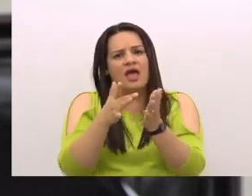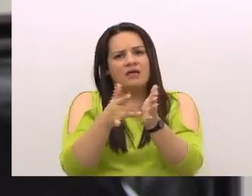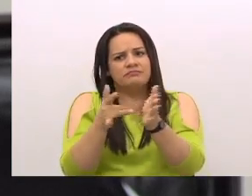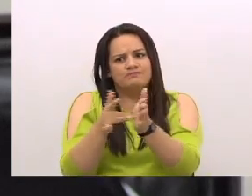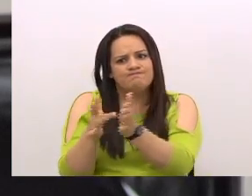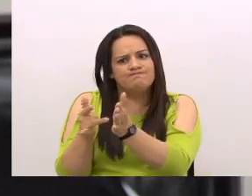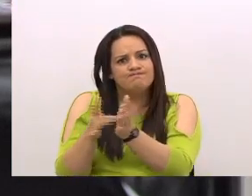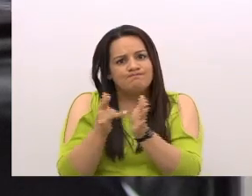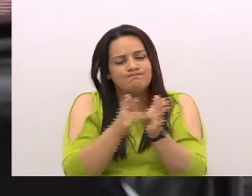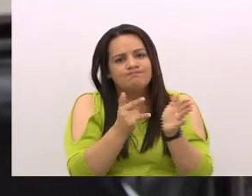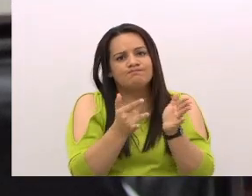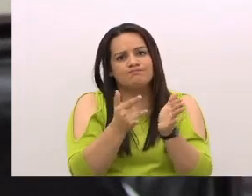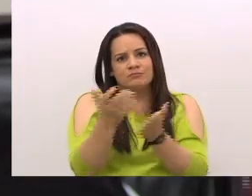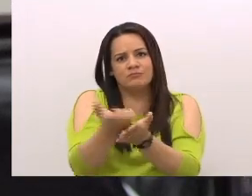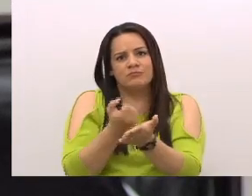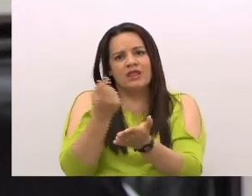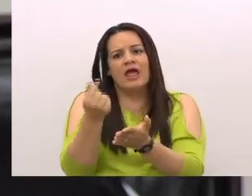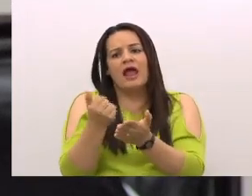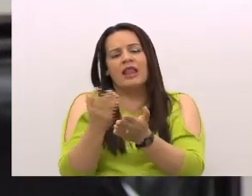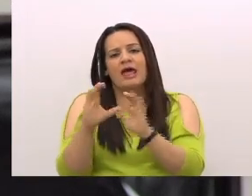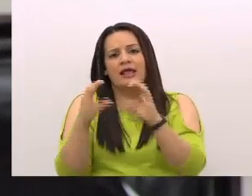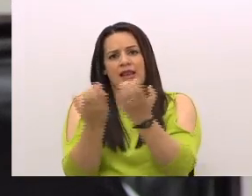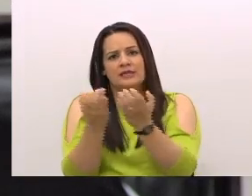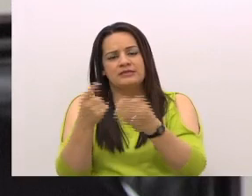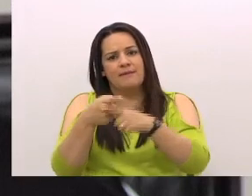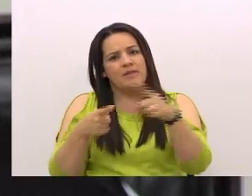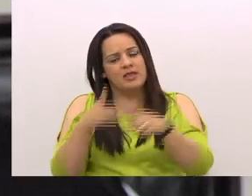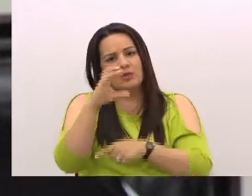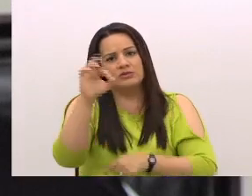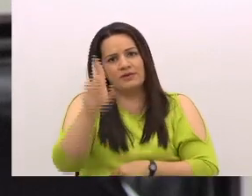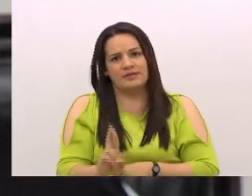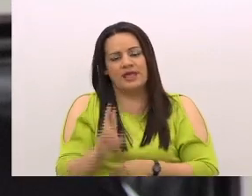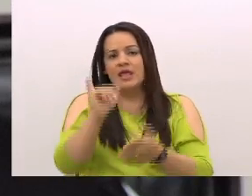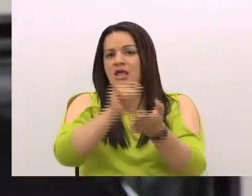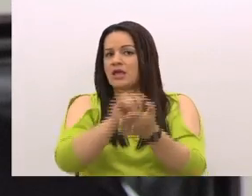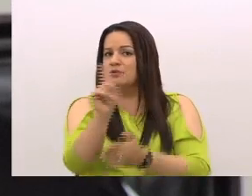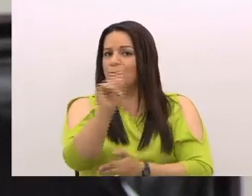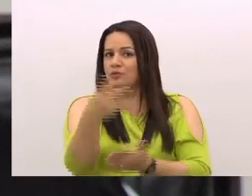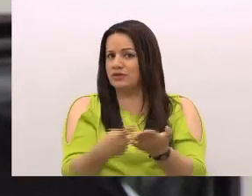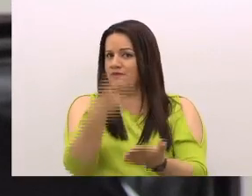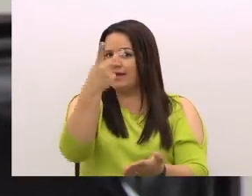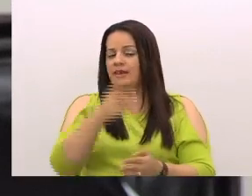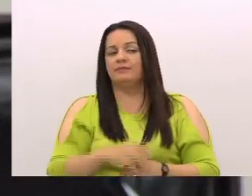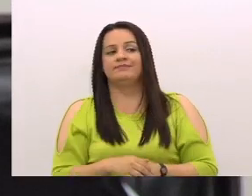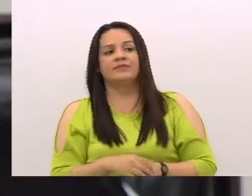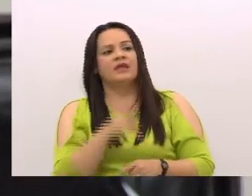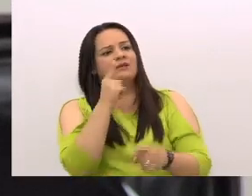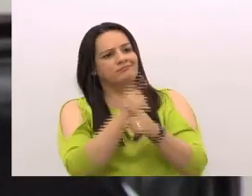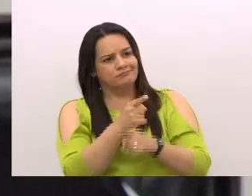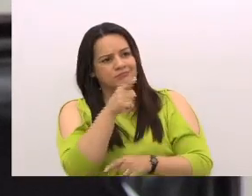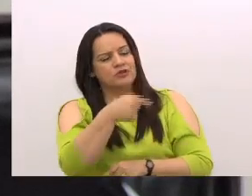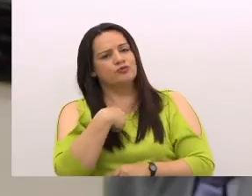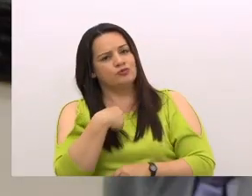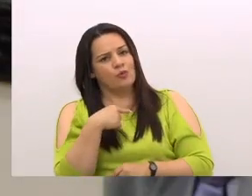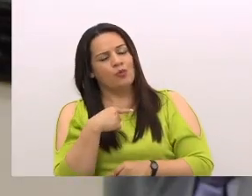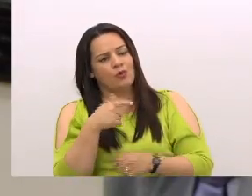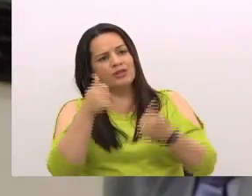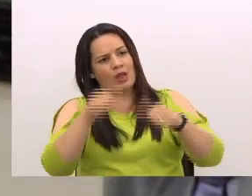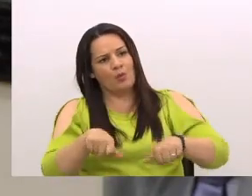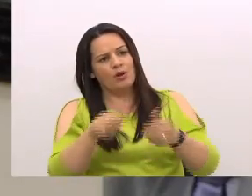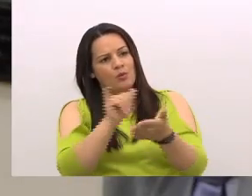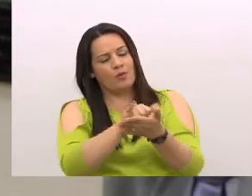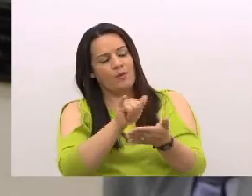extrayéndole la riqueza a la clase media costarricense. Eso no se vale. A eso iba precisamente. Obviamente el proyecto tiene como finalidad